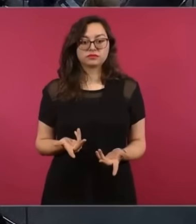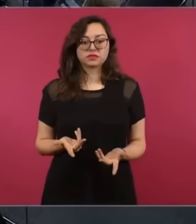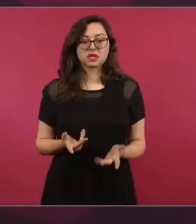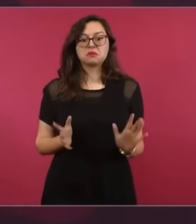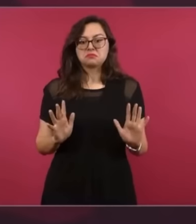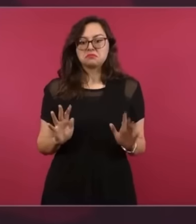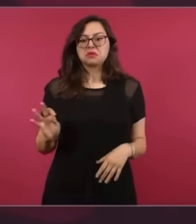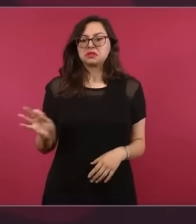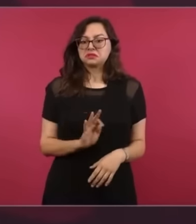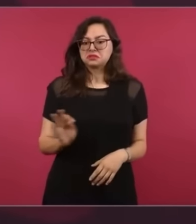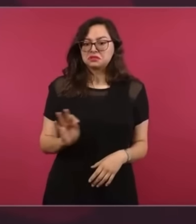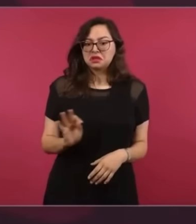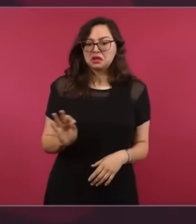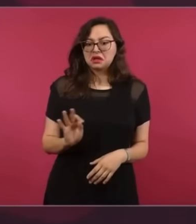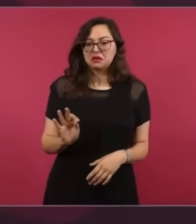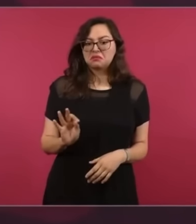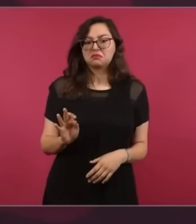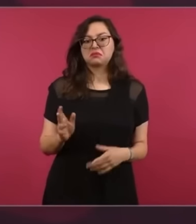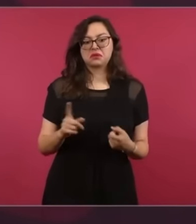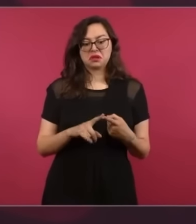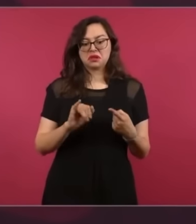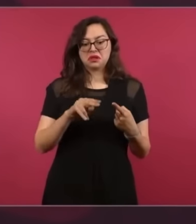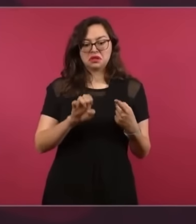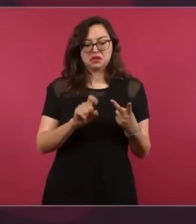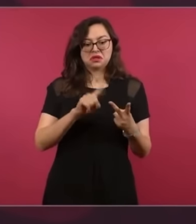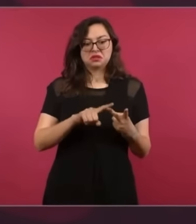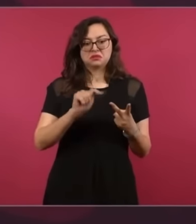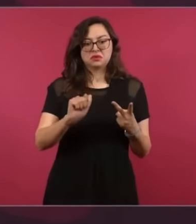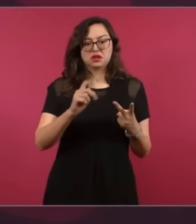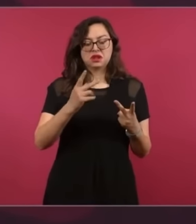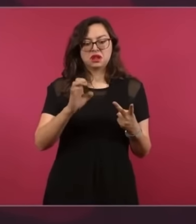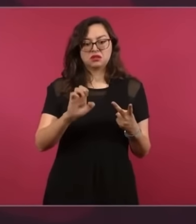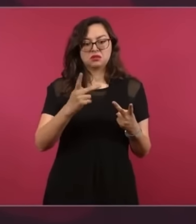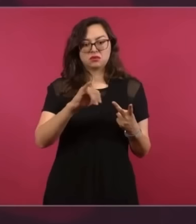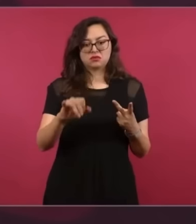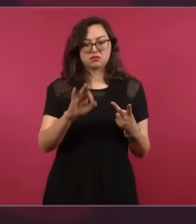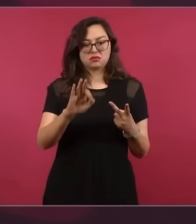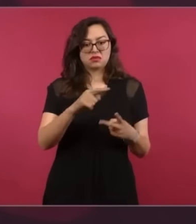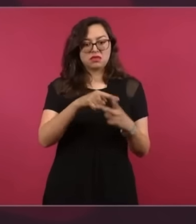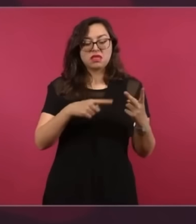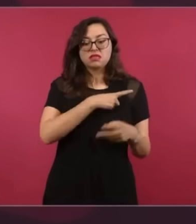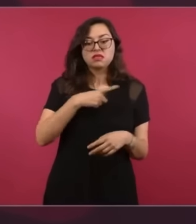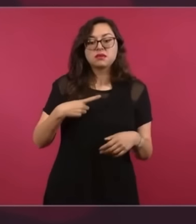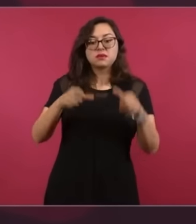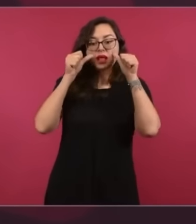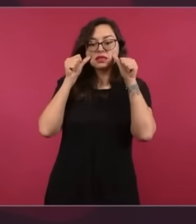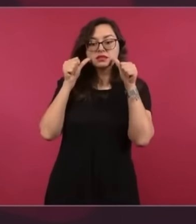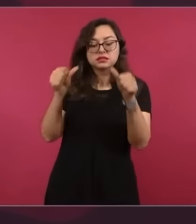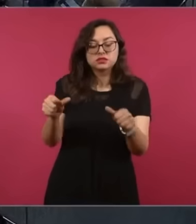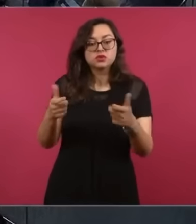manera tendenciosa, los del INE, los del tribunal, les hagan caso, que no se